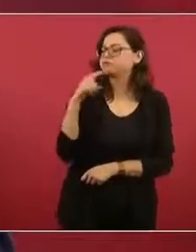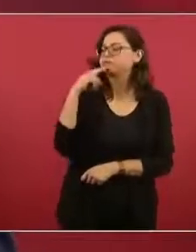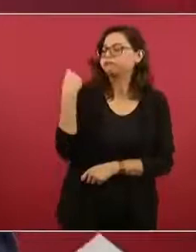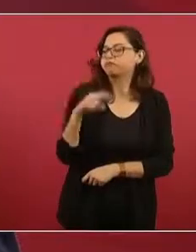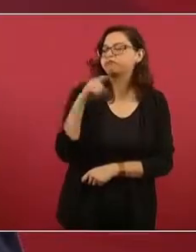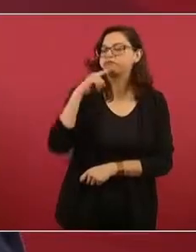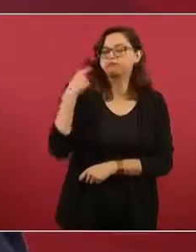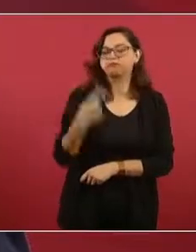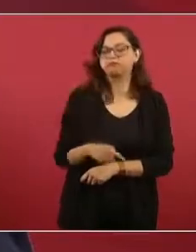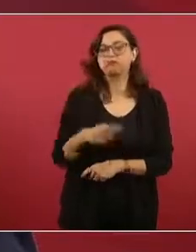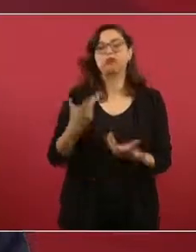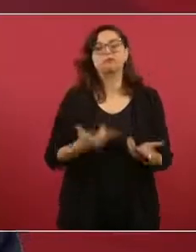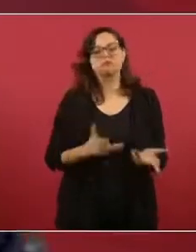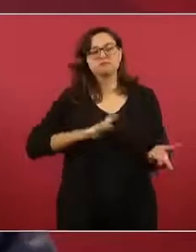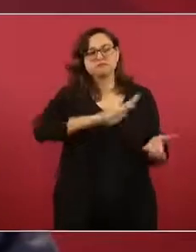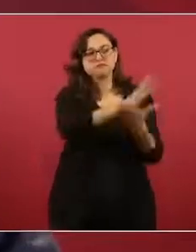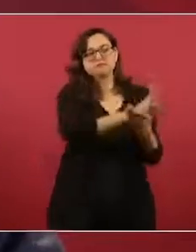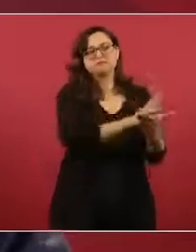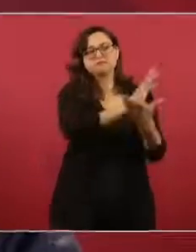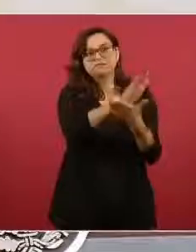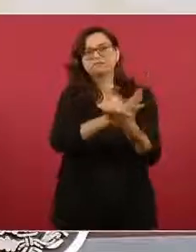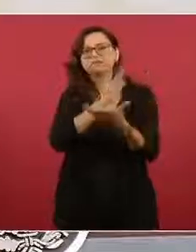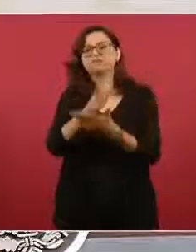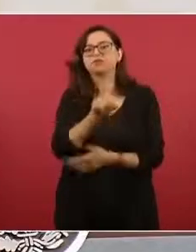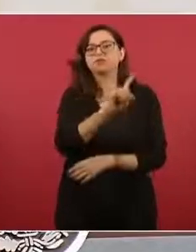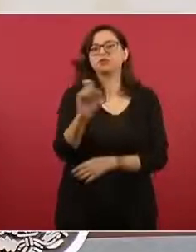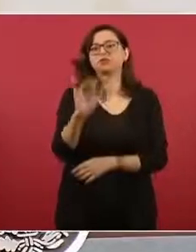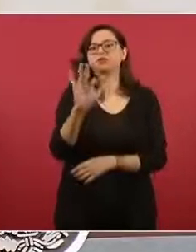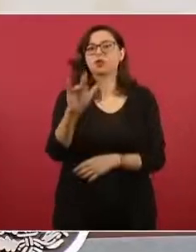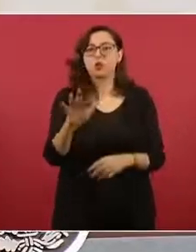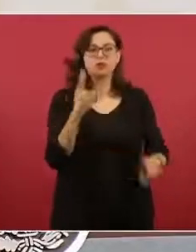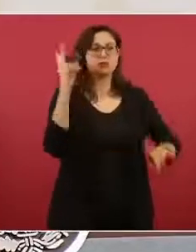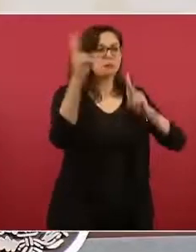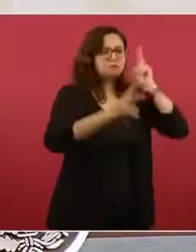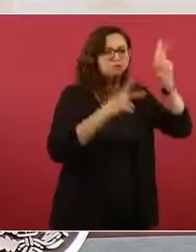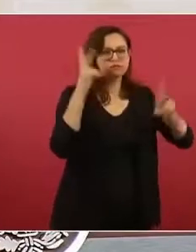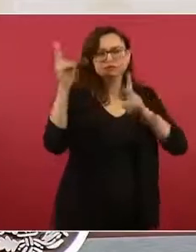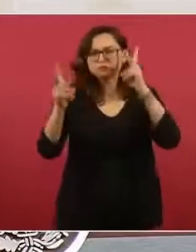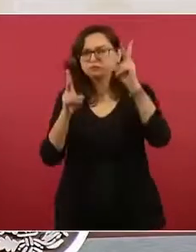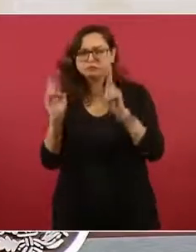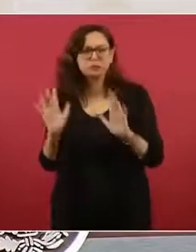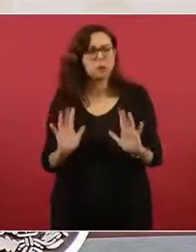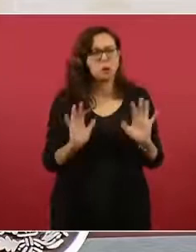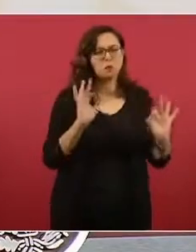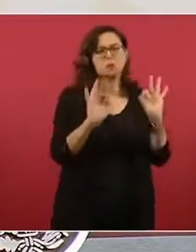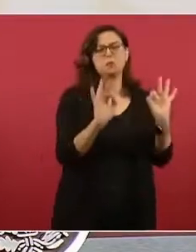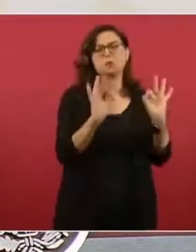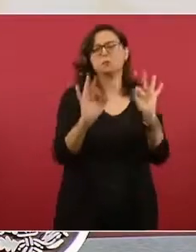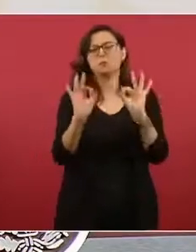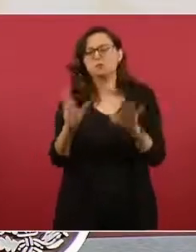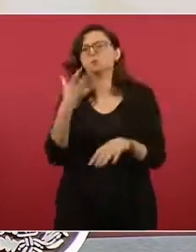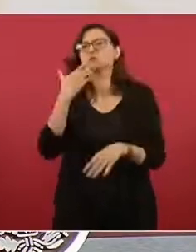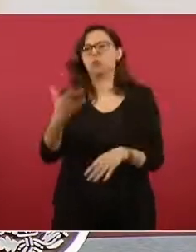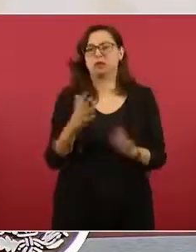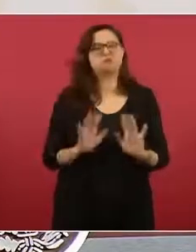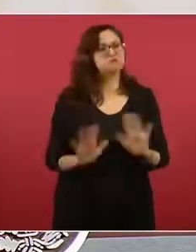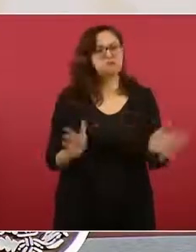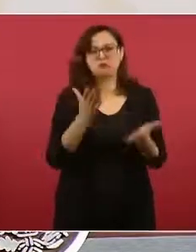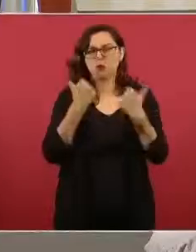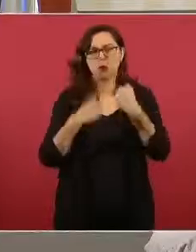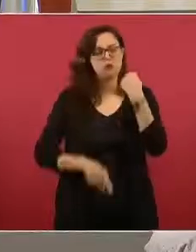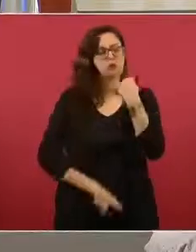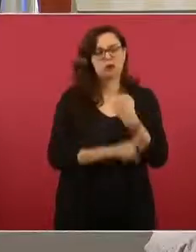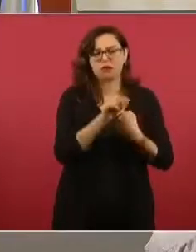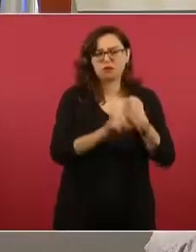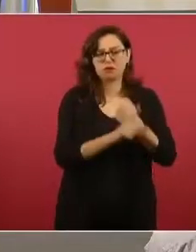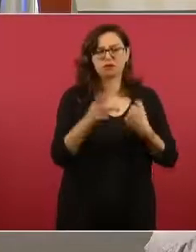visitas, no se encontraron irregularidades. Y vamos a ver ahora en la app cómo aparece sin tomar en cuenta el